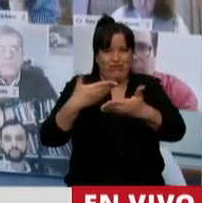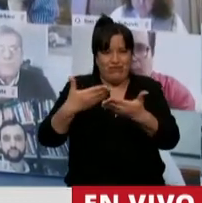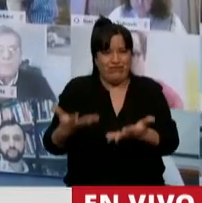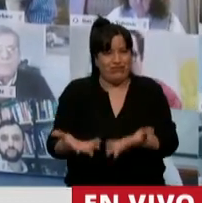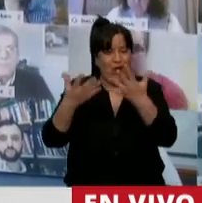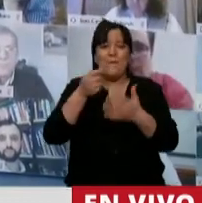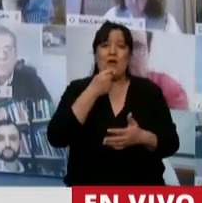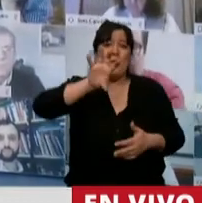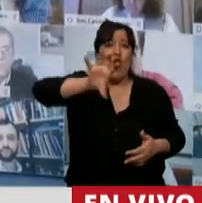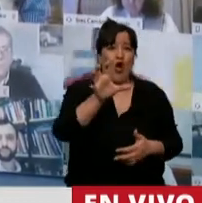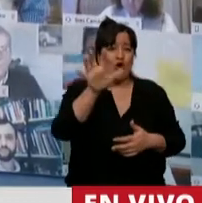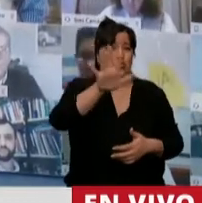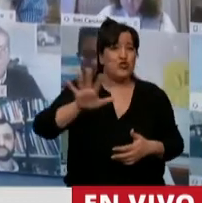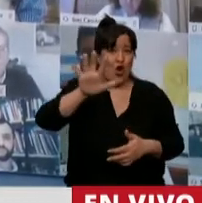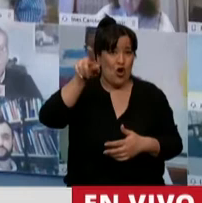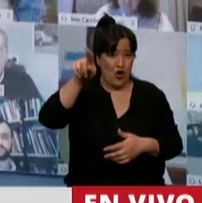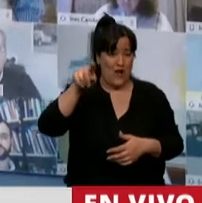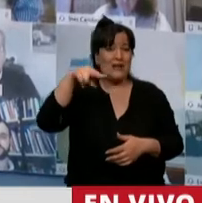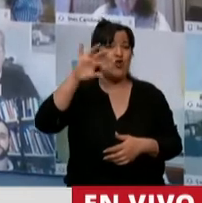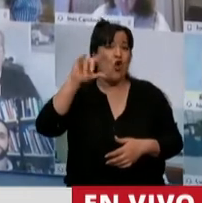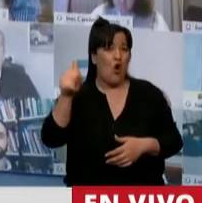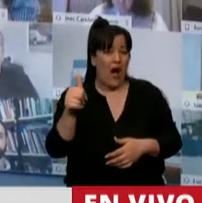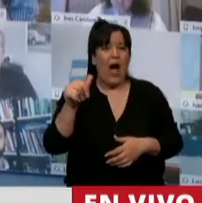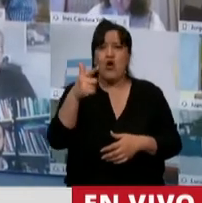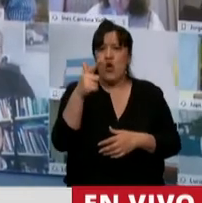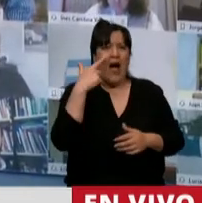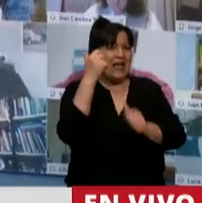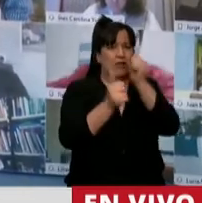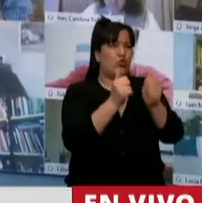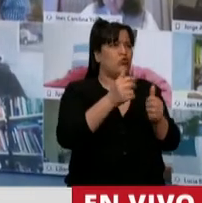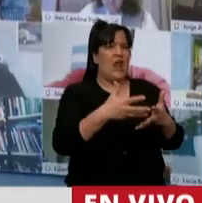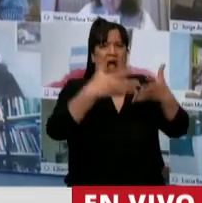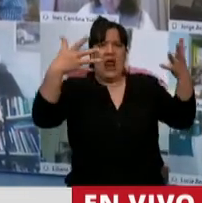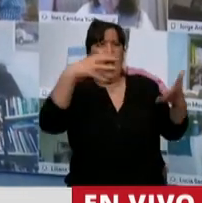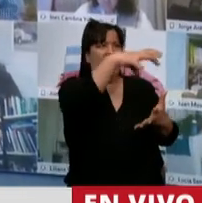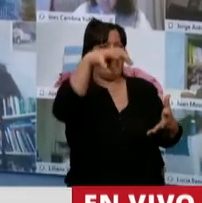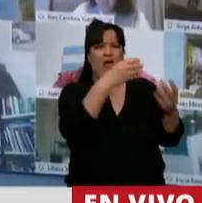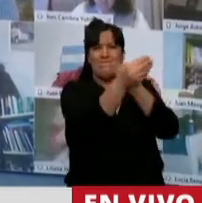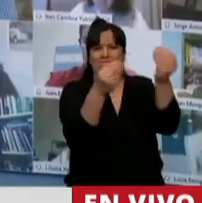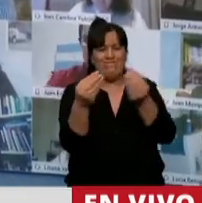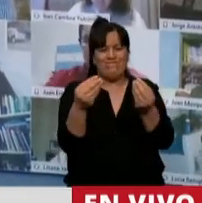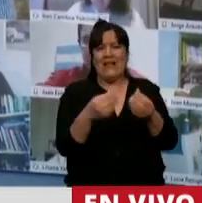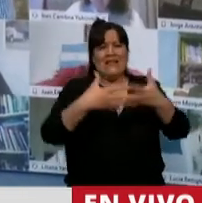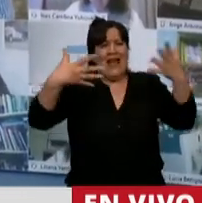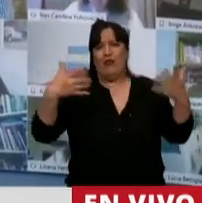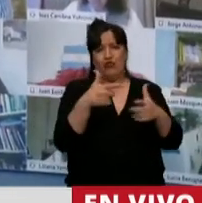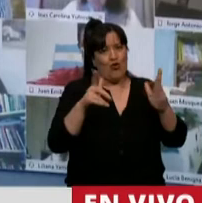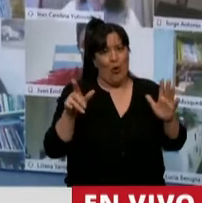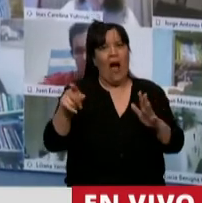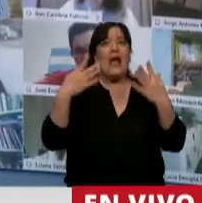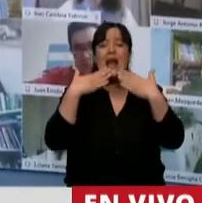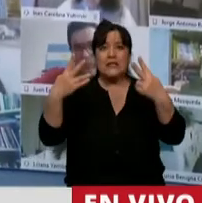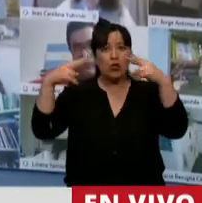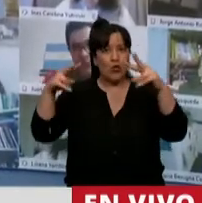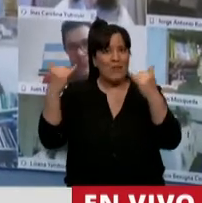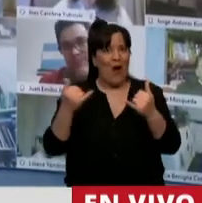en zonas como la nuestra, donde no estamos industrializados y no hay empleo, no hay muchas posibilidades de generar empleo.